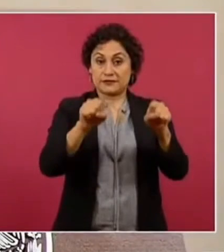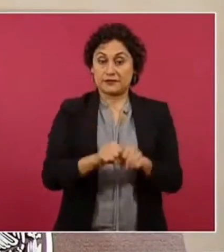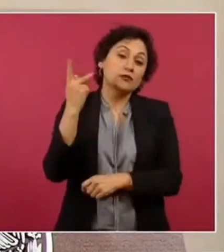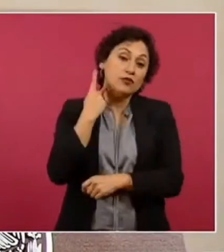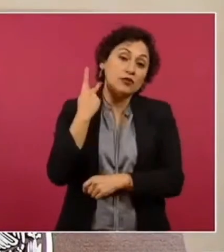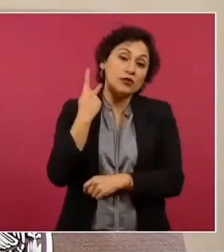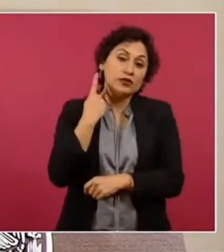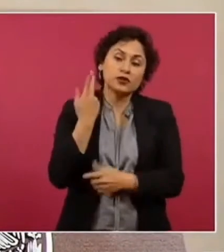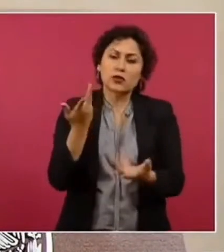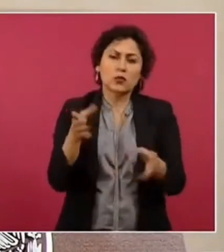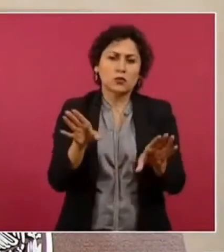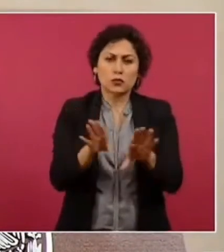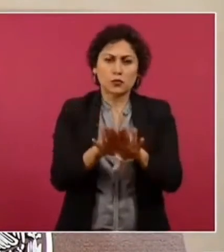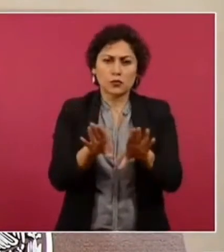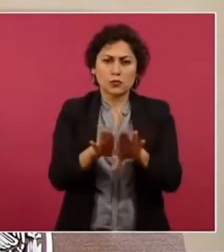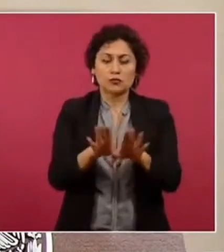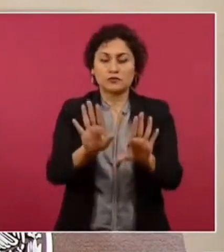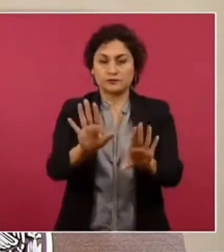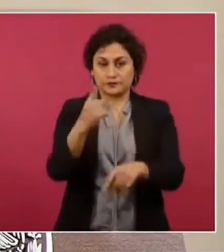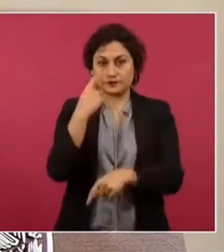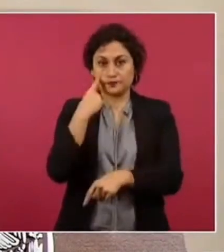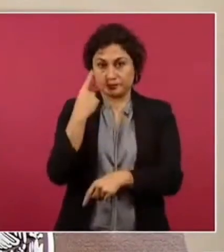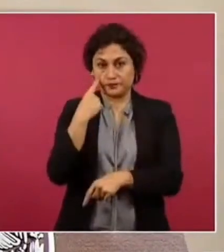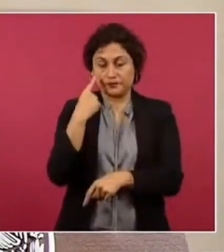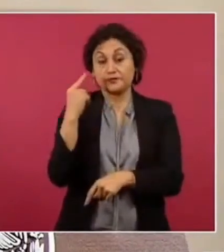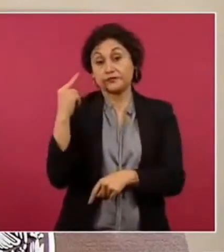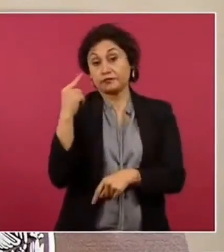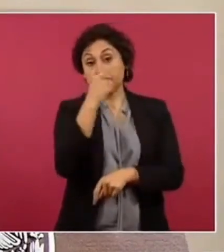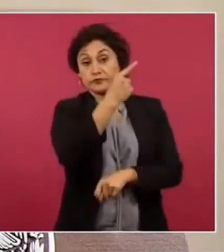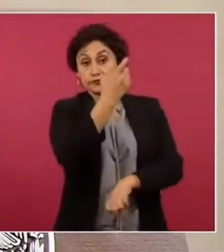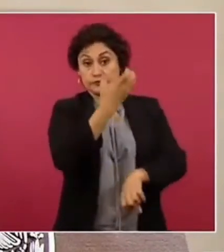se permite que las empresas